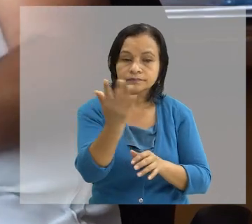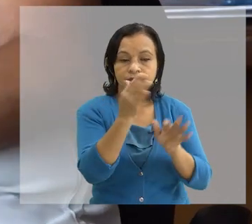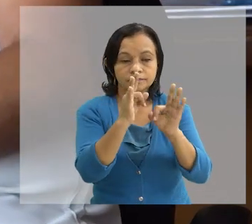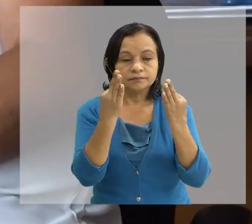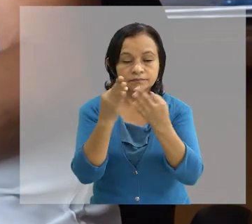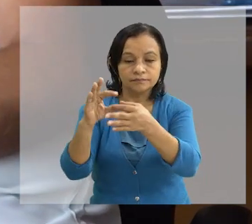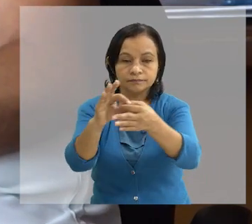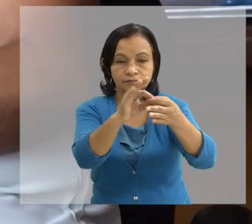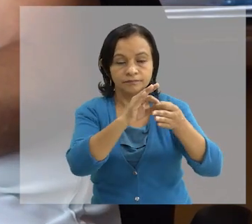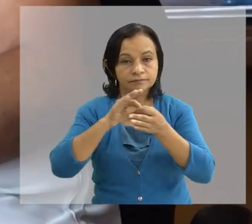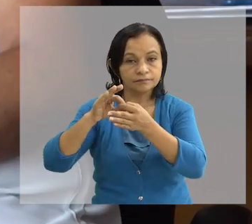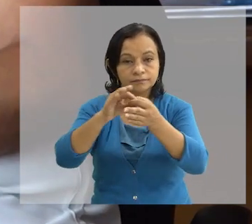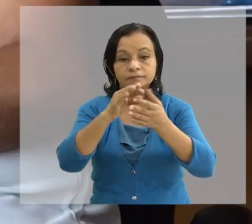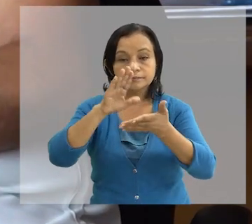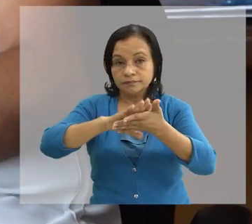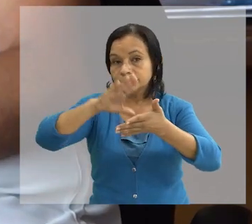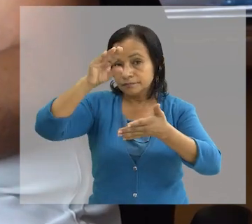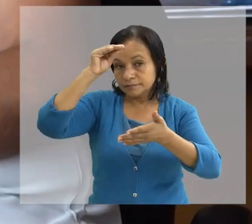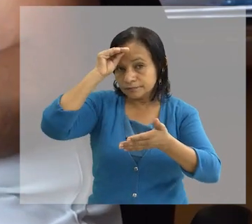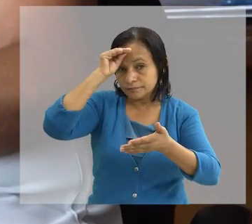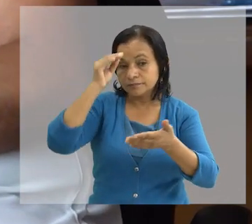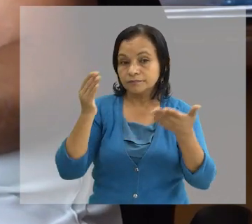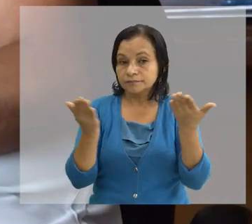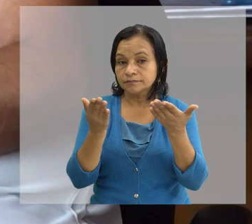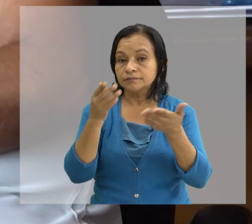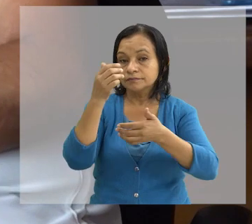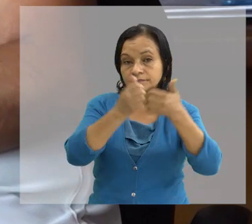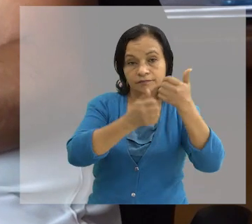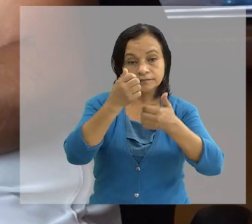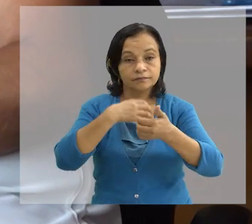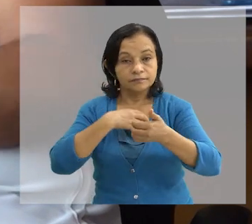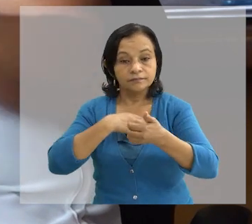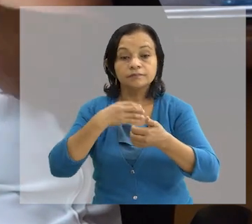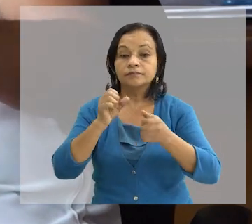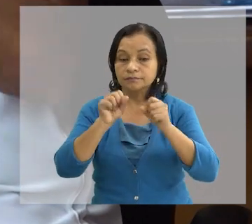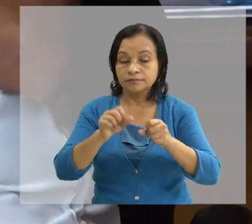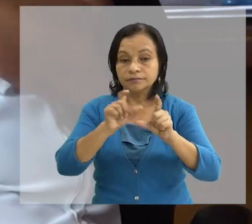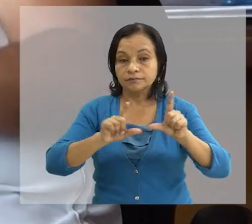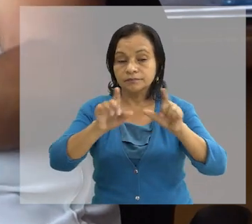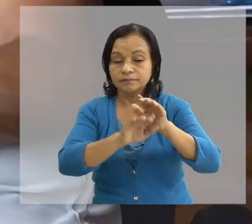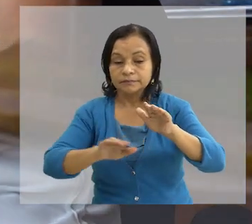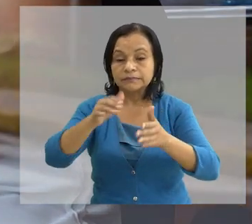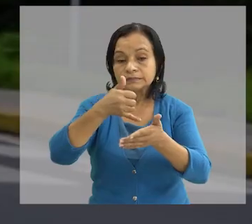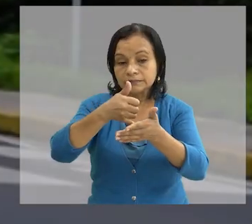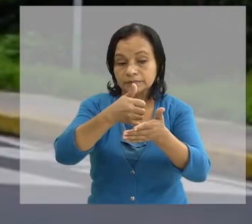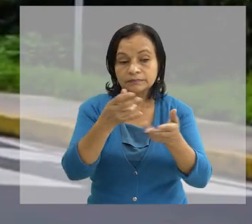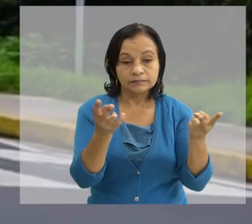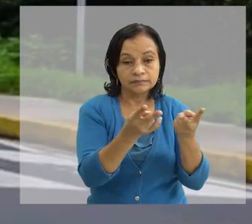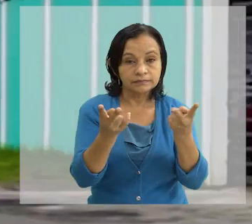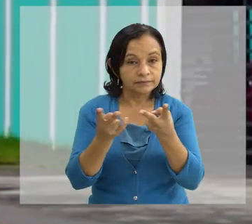familias Para que ellos tengan ese conocimiento De las afectaciones En las zonas más vulnerables